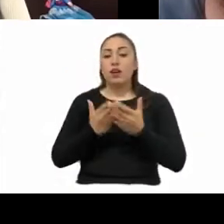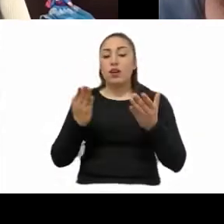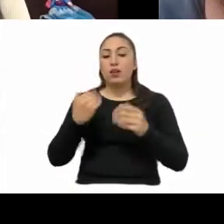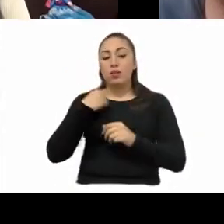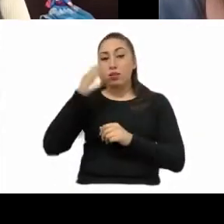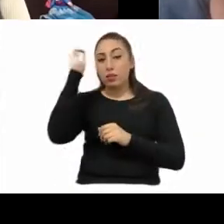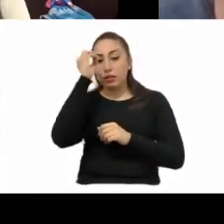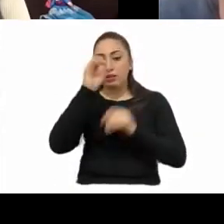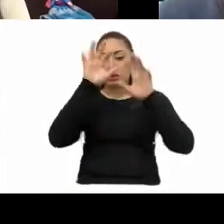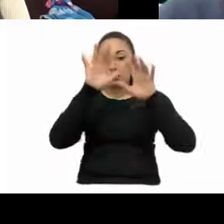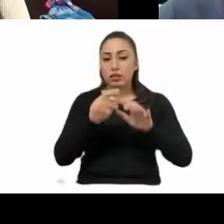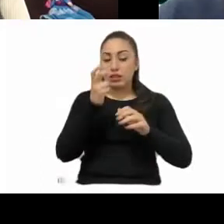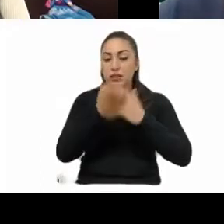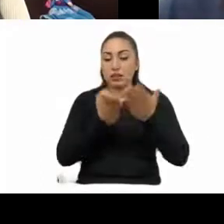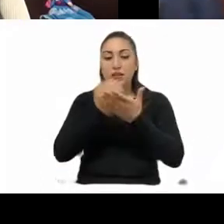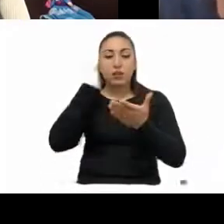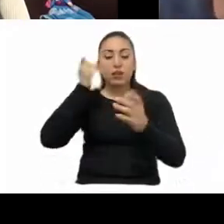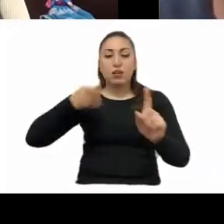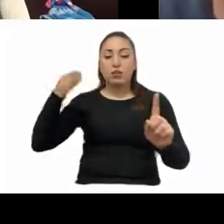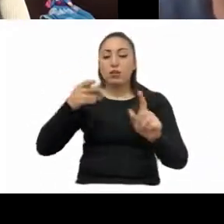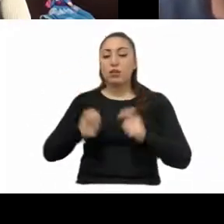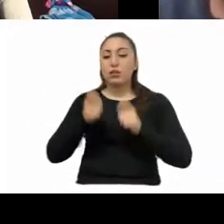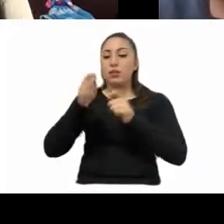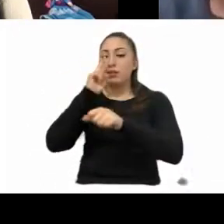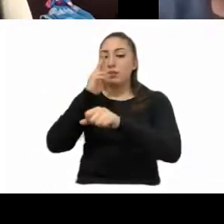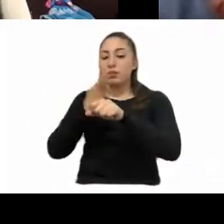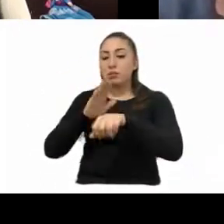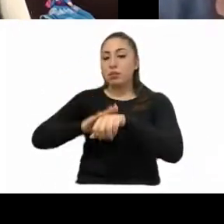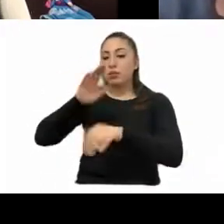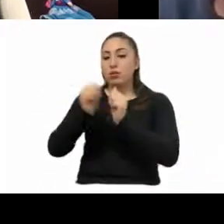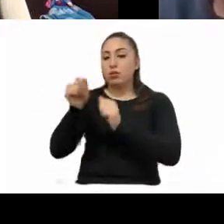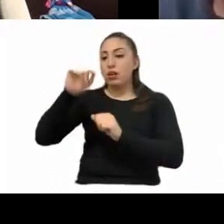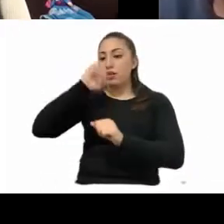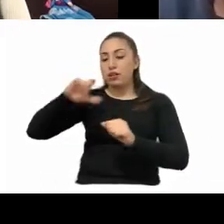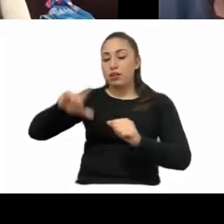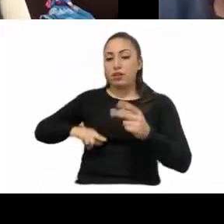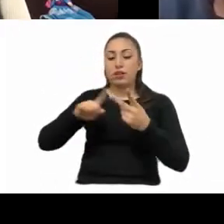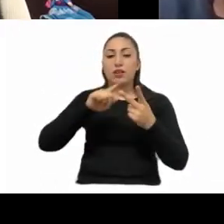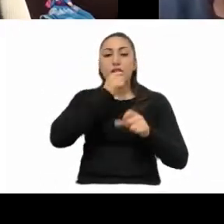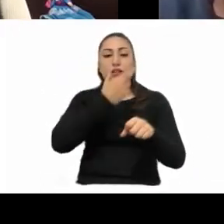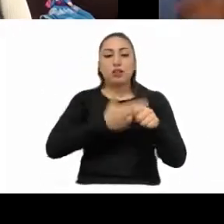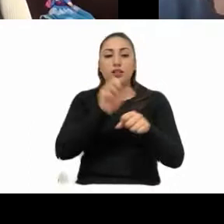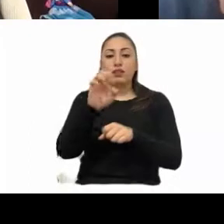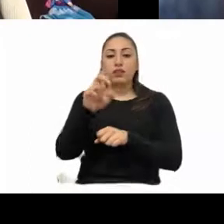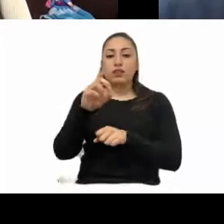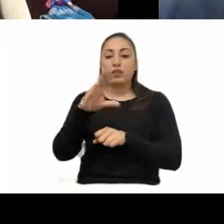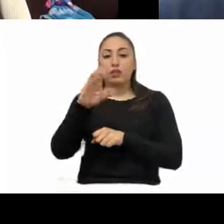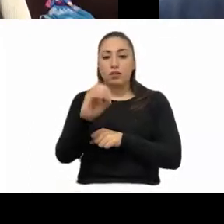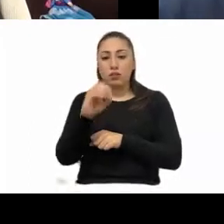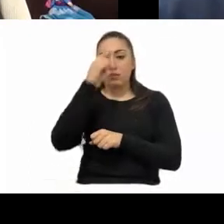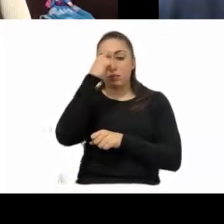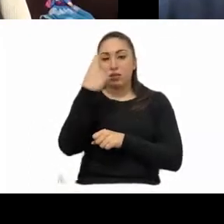la iniciativa pretende establecer facultades a la jefatura de gobierno y a la Secretaría de Desarrollo Económico para el